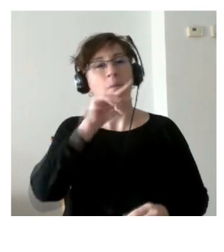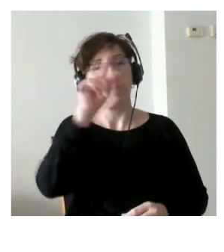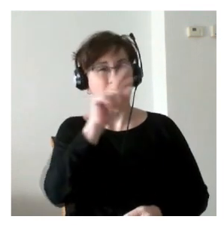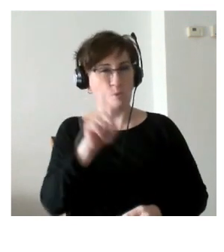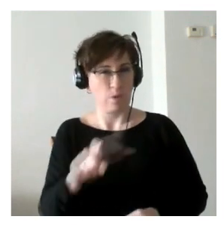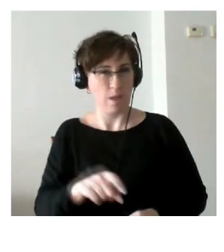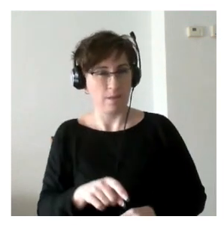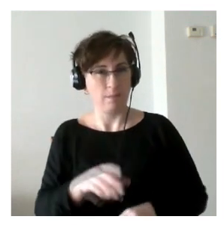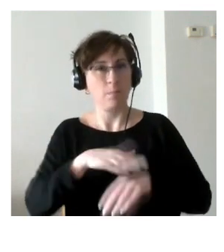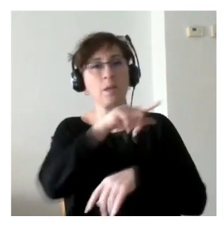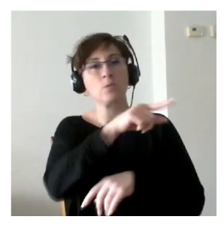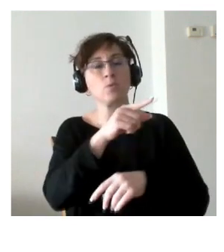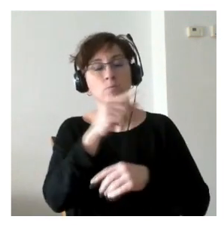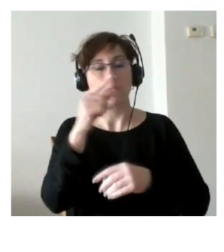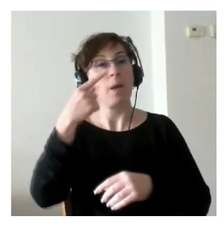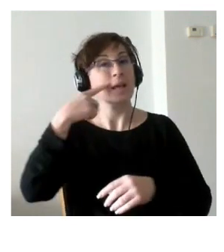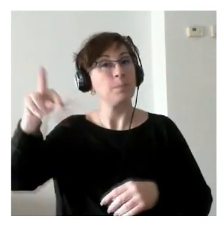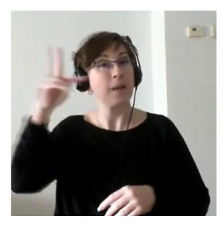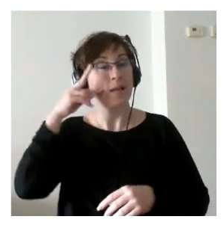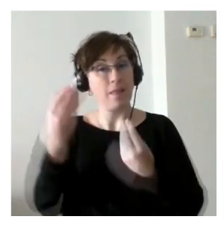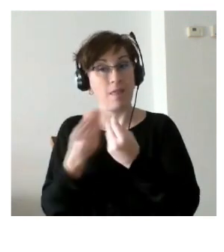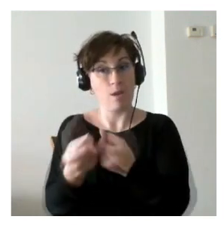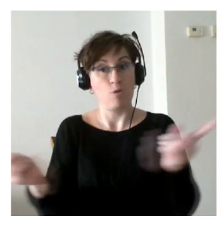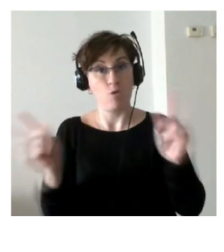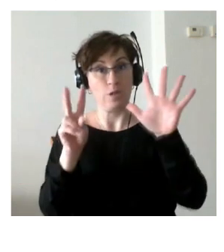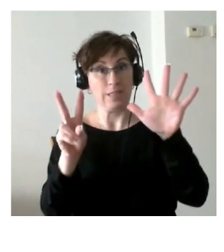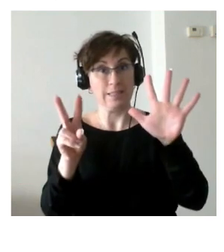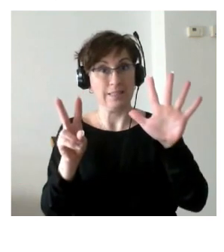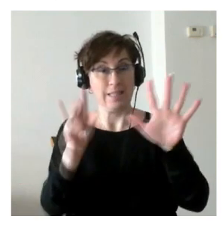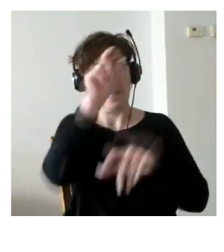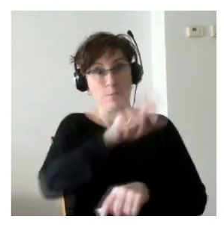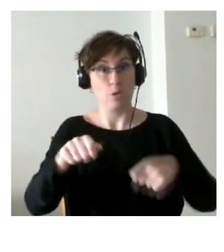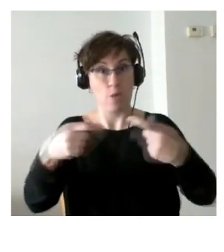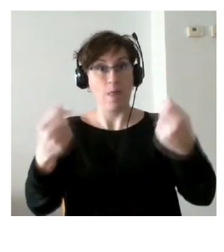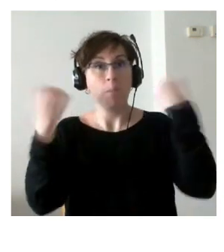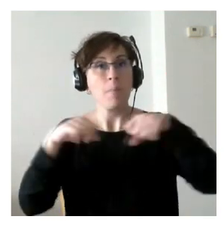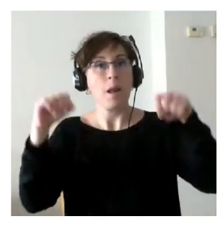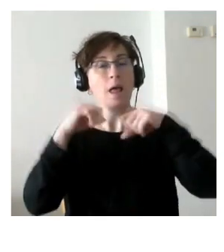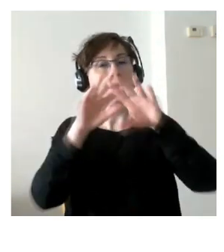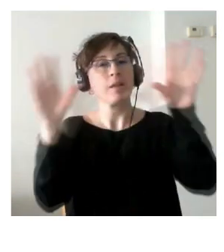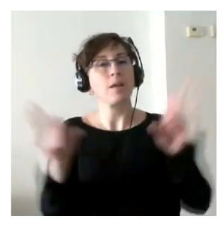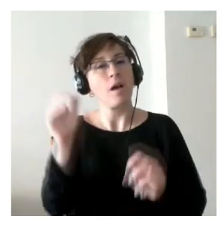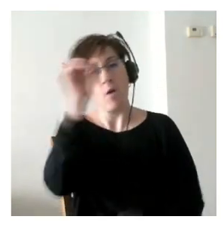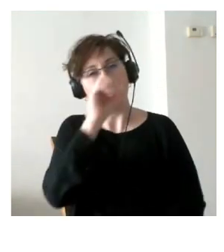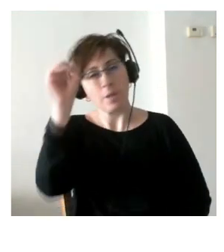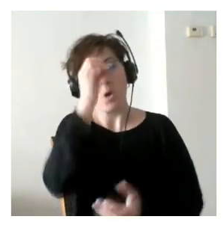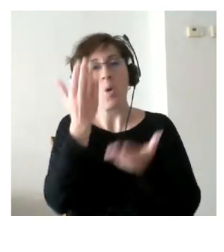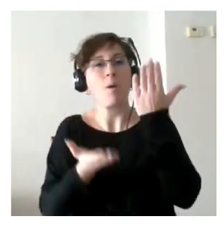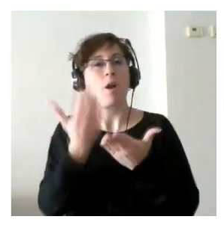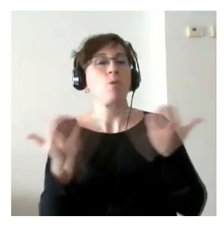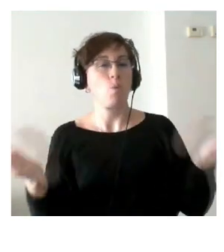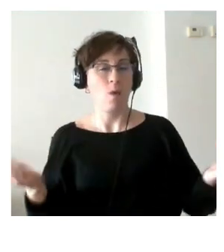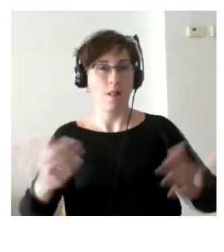valores la experiencia que has tenido con las siete personas a has dado la oportunidad de hacer práctica aquí en tu empresa